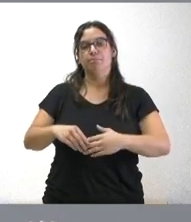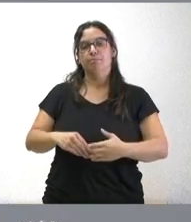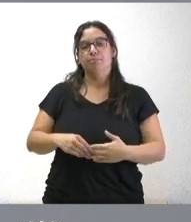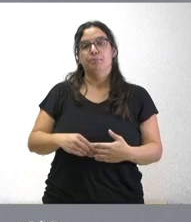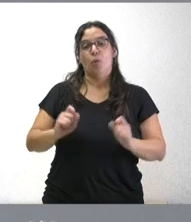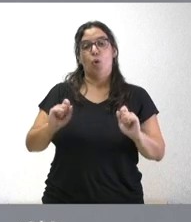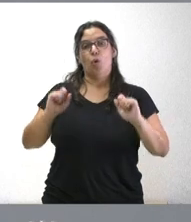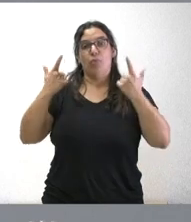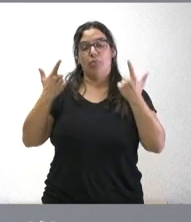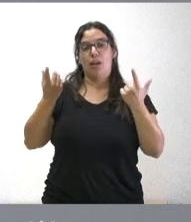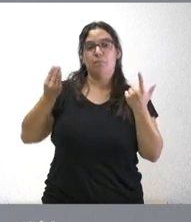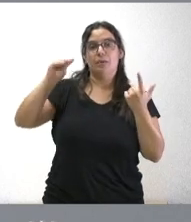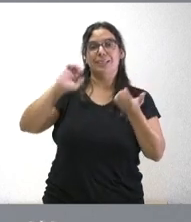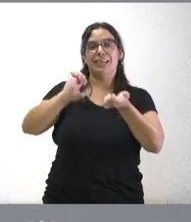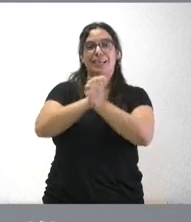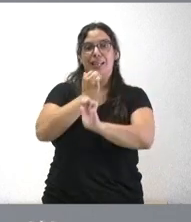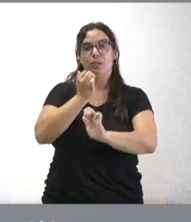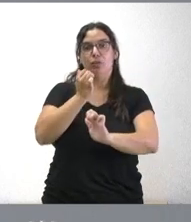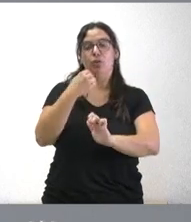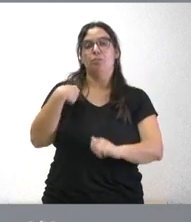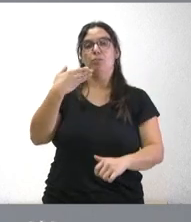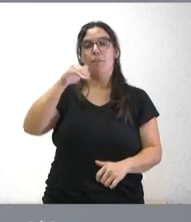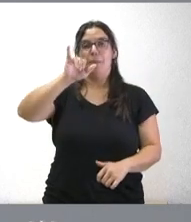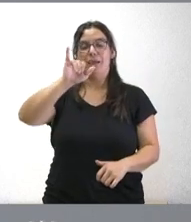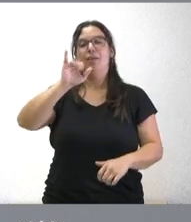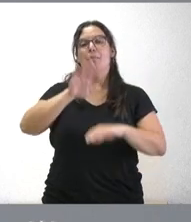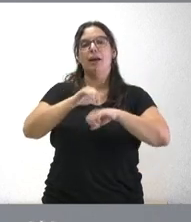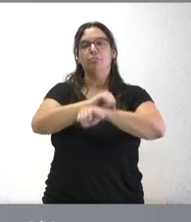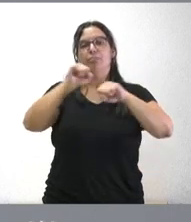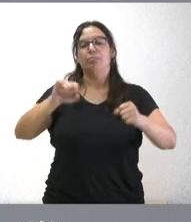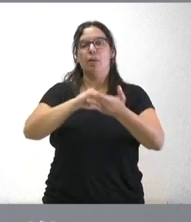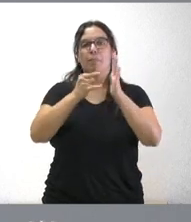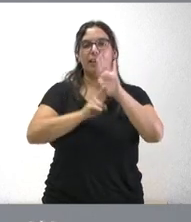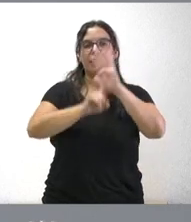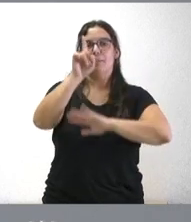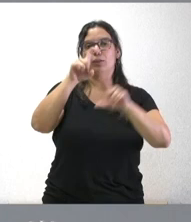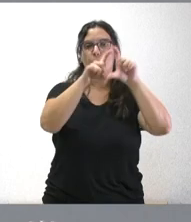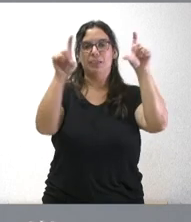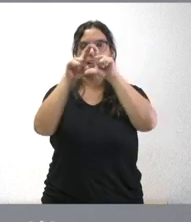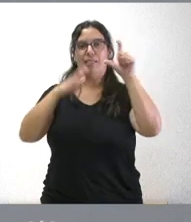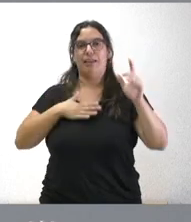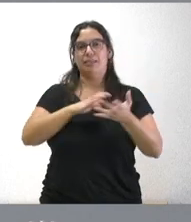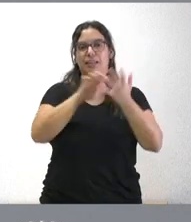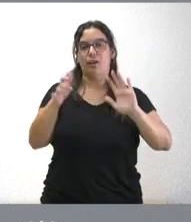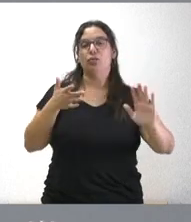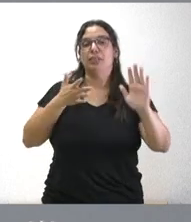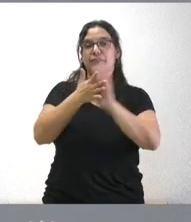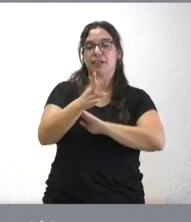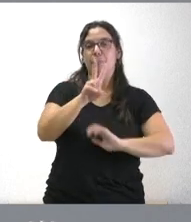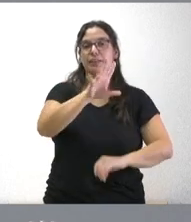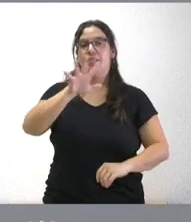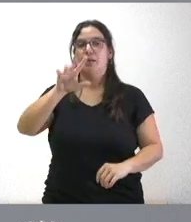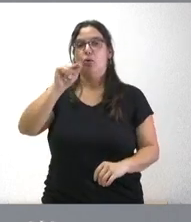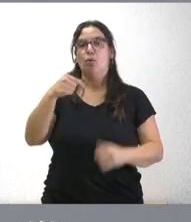formalización adicional de un crédito con el BEI para fortalecer el plan de crecimiento empresarial en Castilla y León estamos hablando de 25